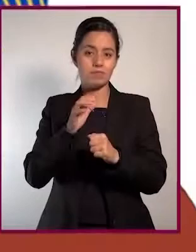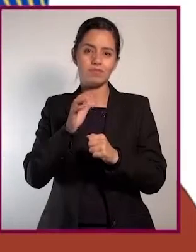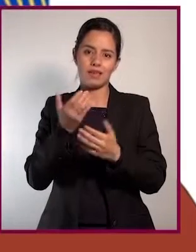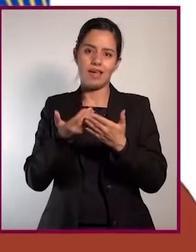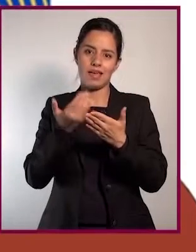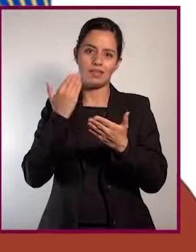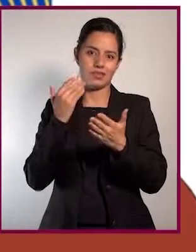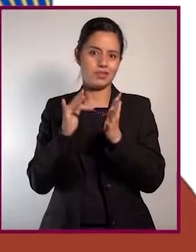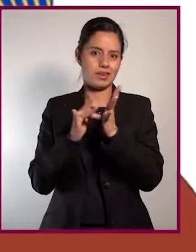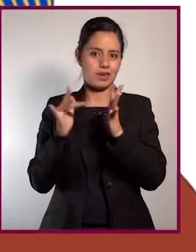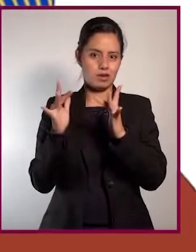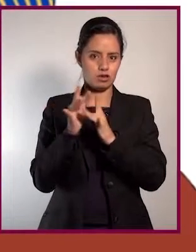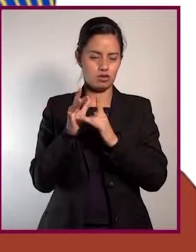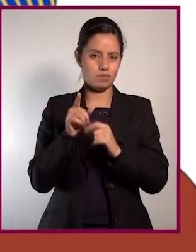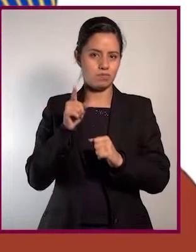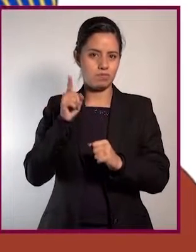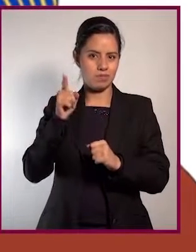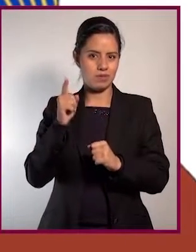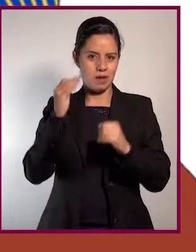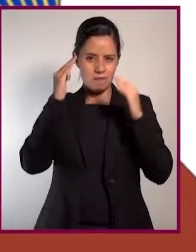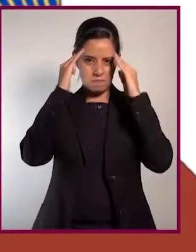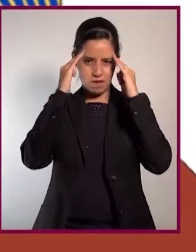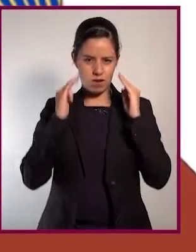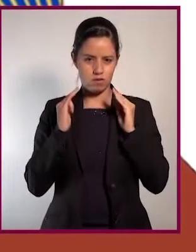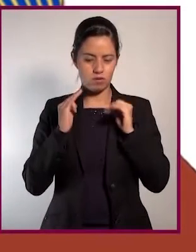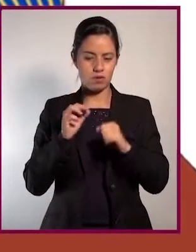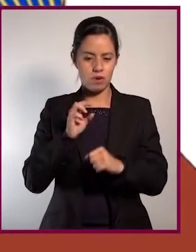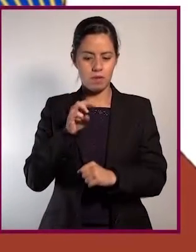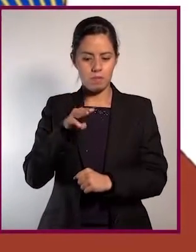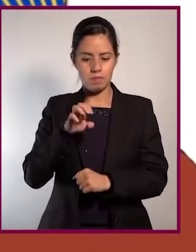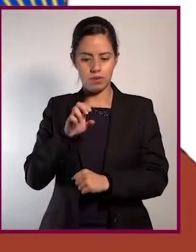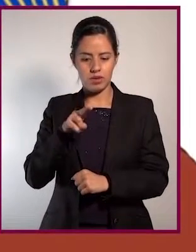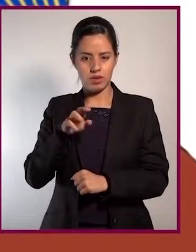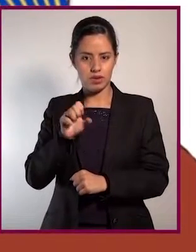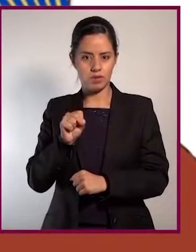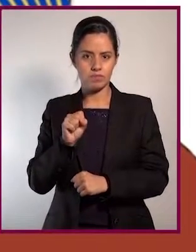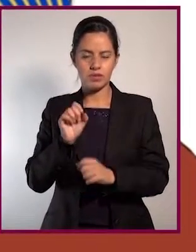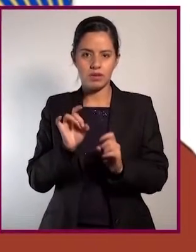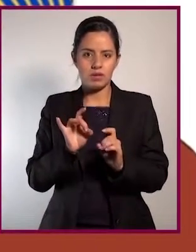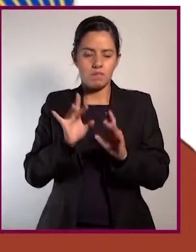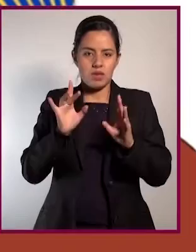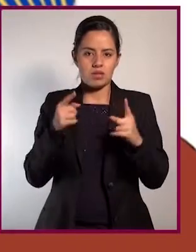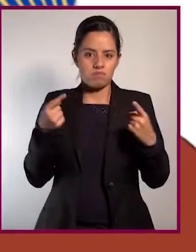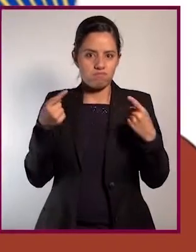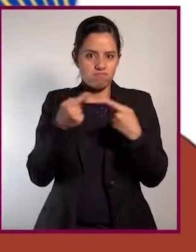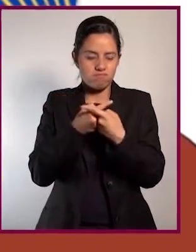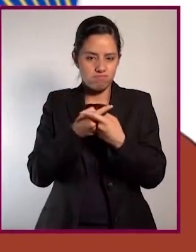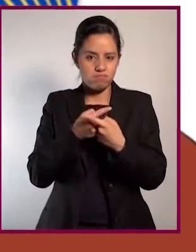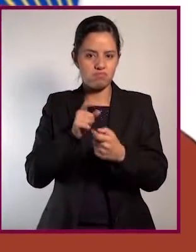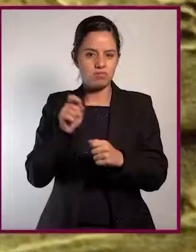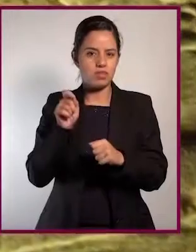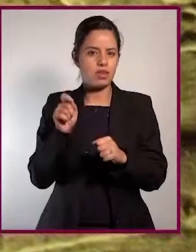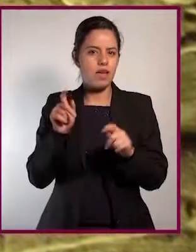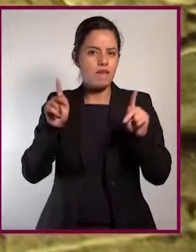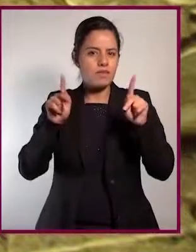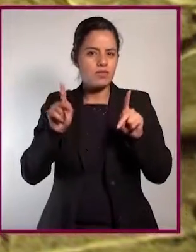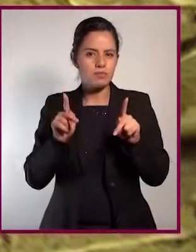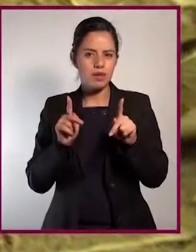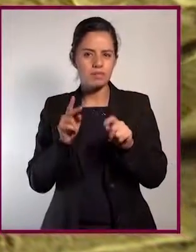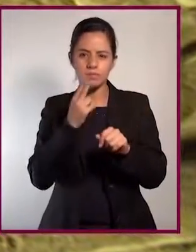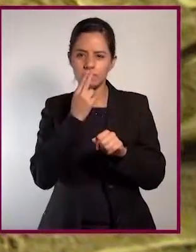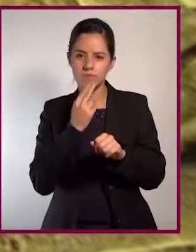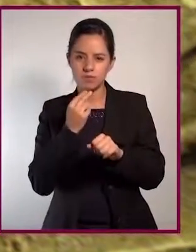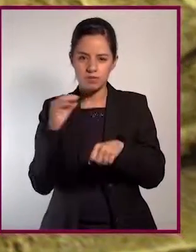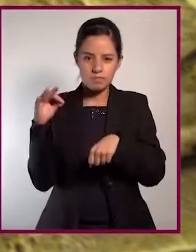2500 a.C., cuando el faraón egipcio Menes murió de un choque anafiláctico después de